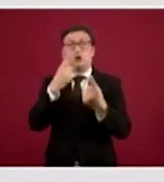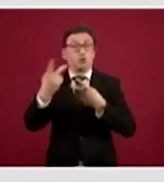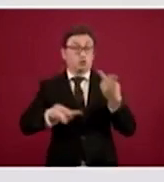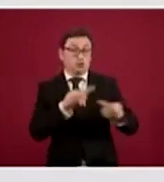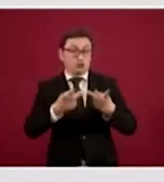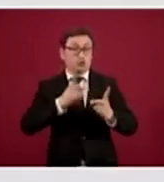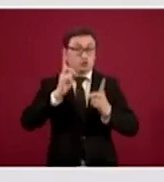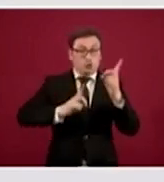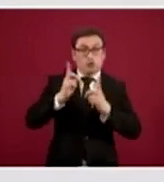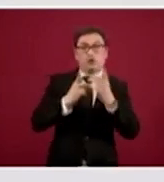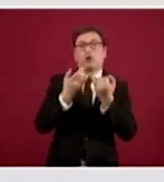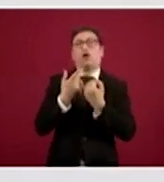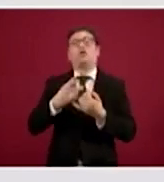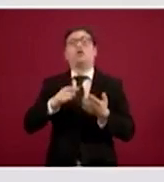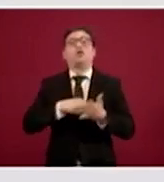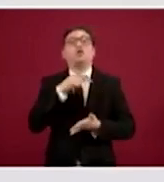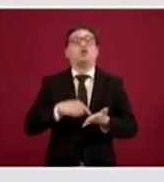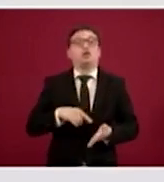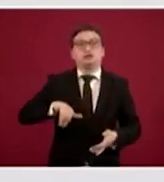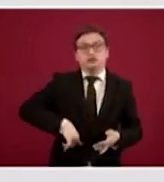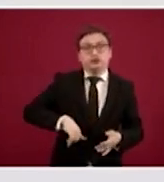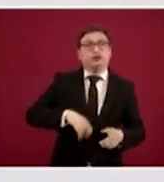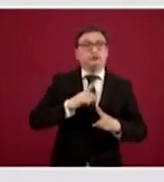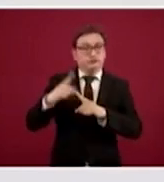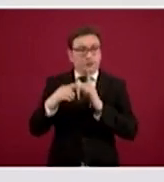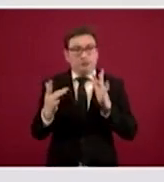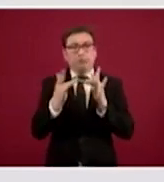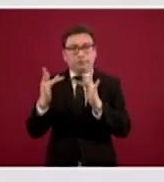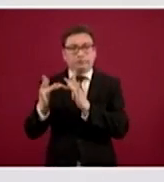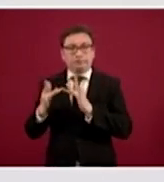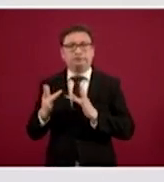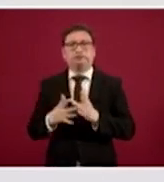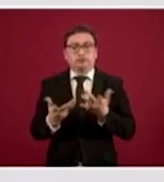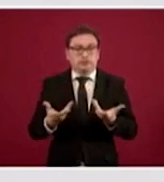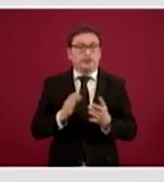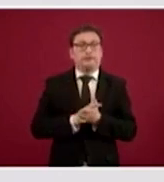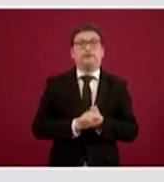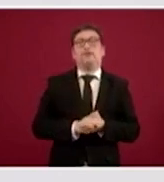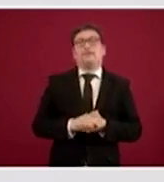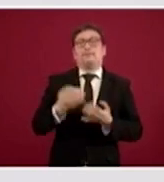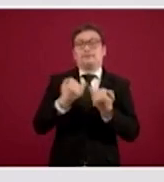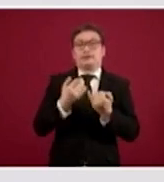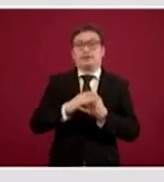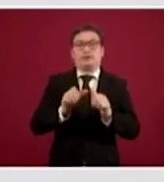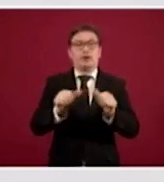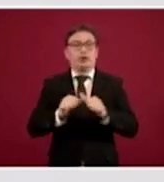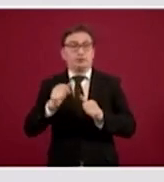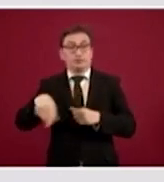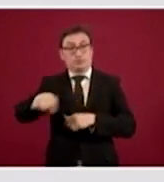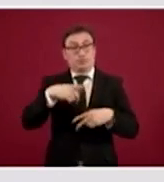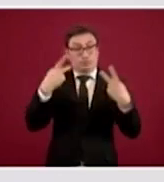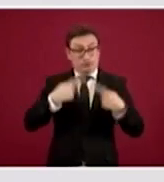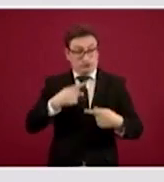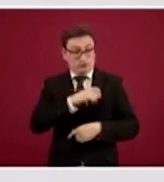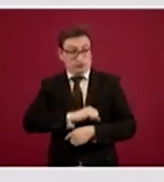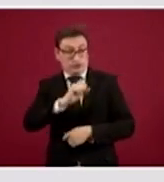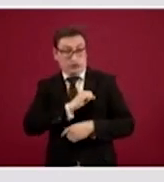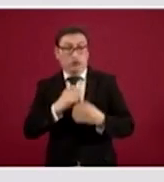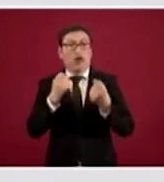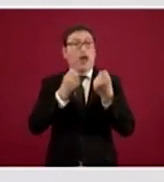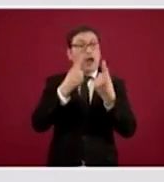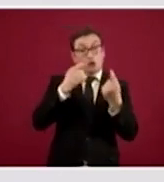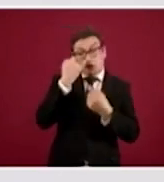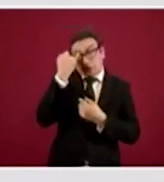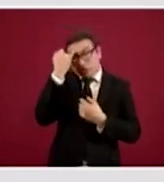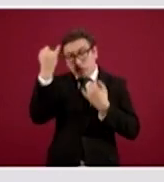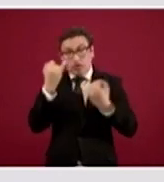interés que vamos agregando a otros sitios, la zona para personal de salud, un área de mitos y